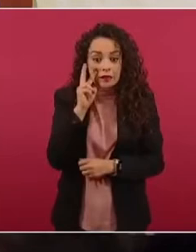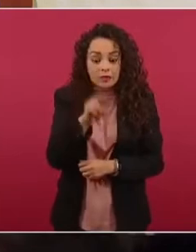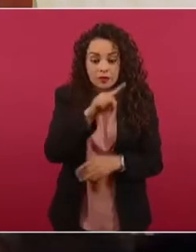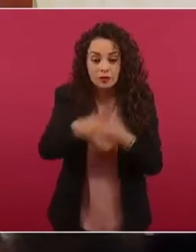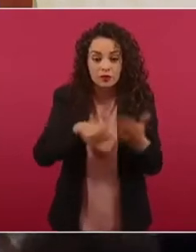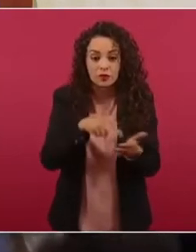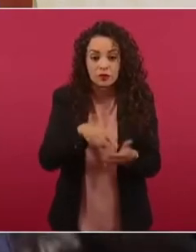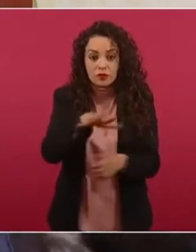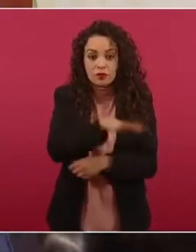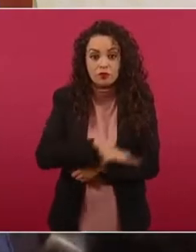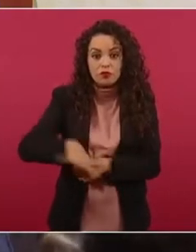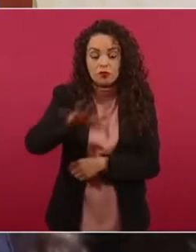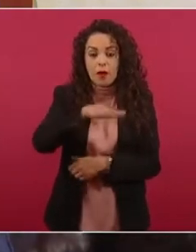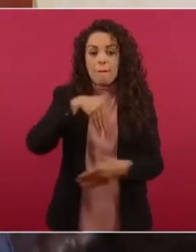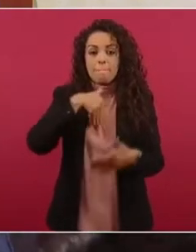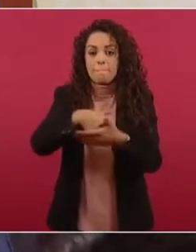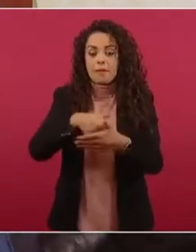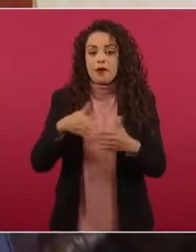al puerto,